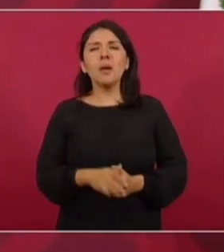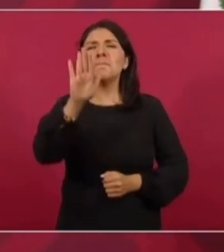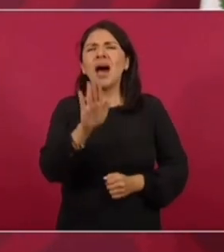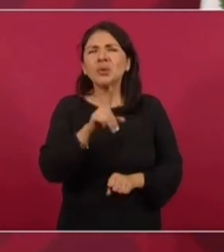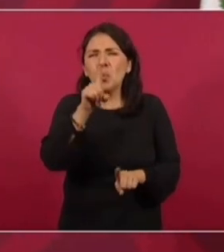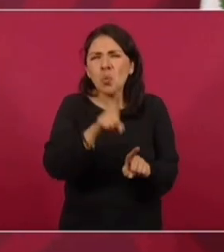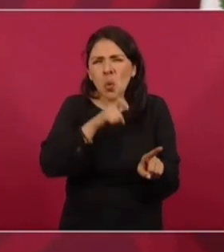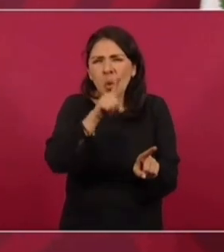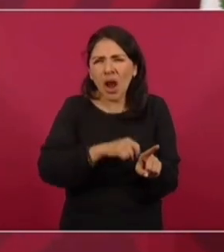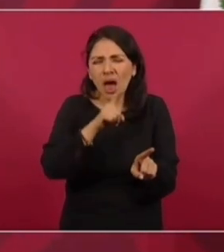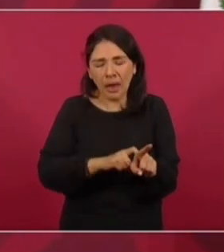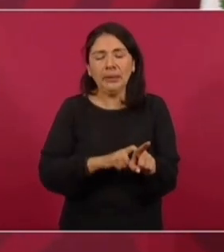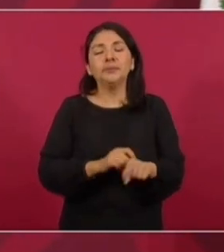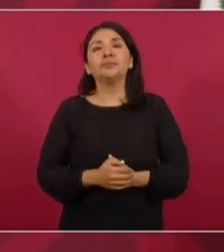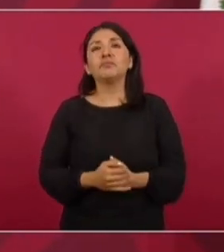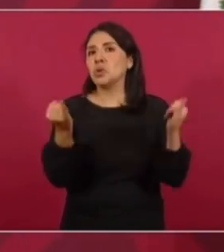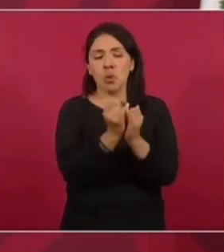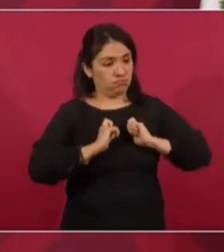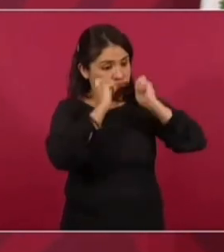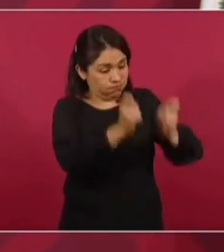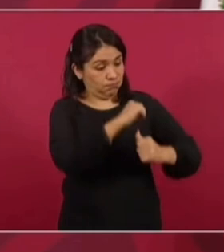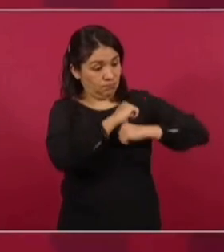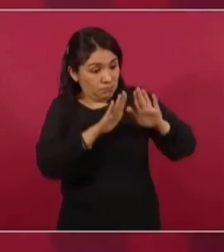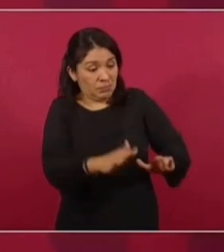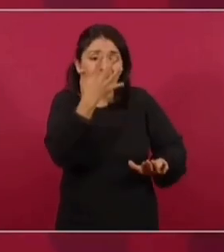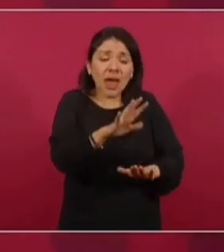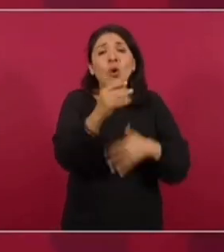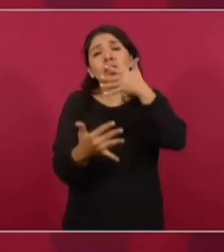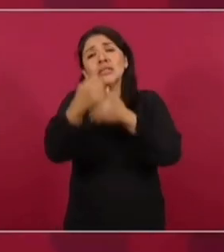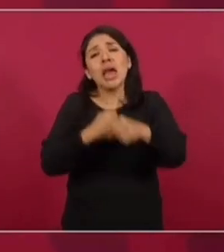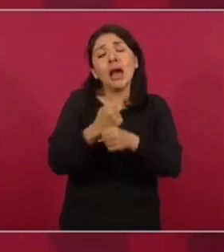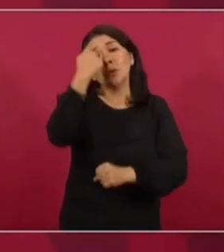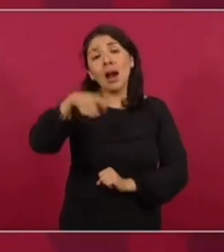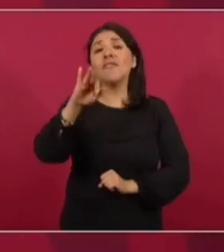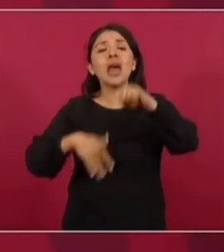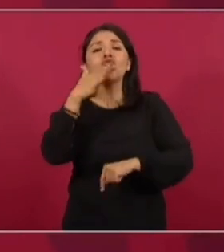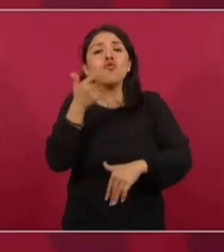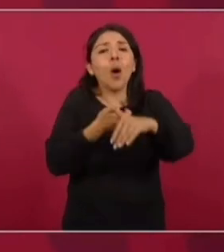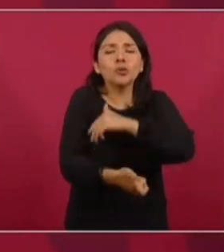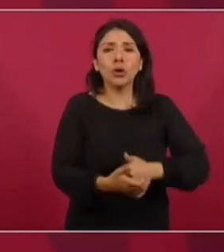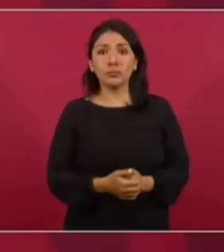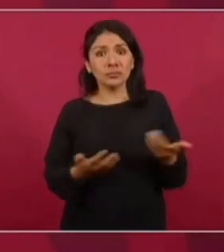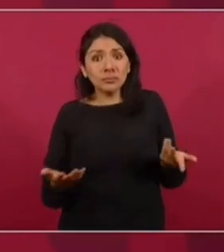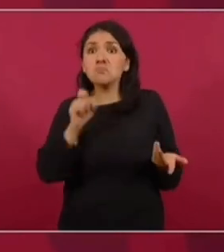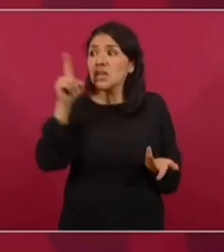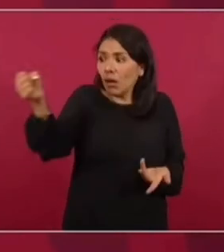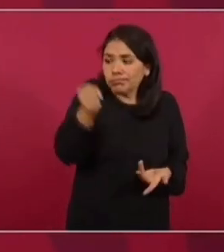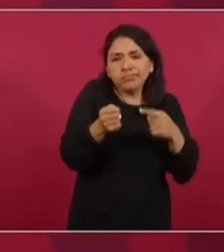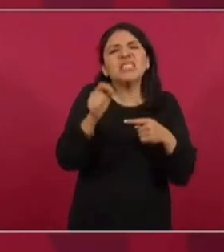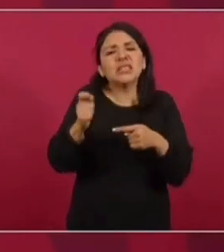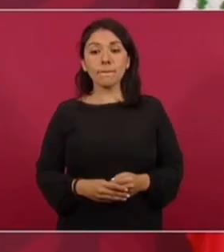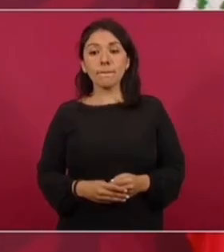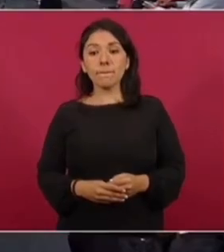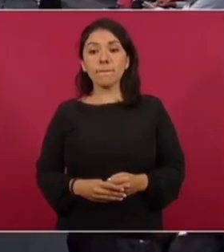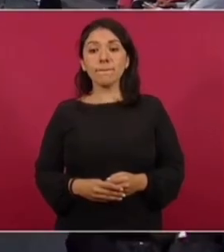burla, también 10, 15 años para los fiscales anticorrupción, puesto por los gobernadores.